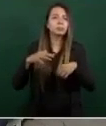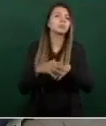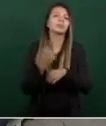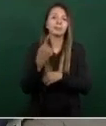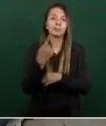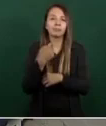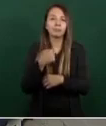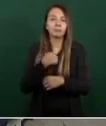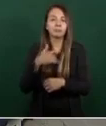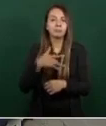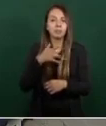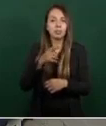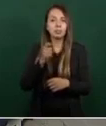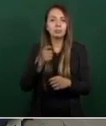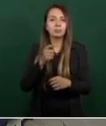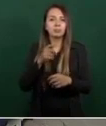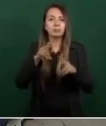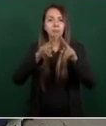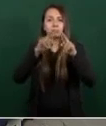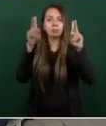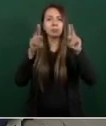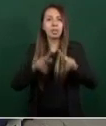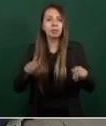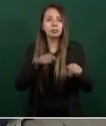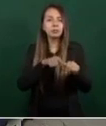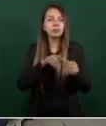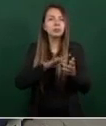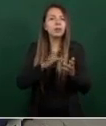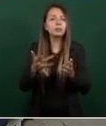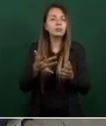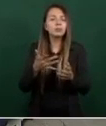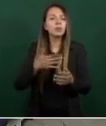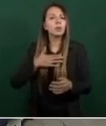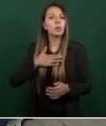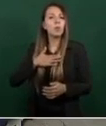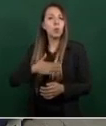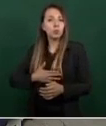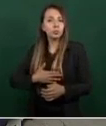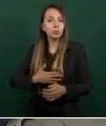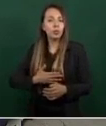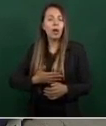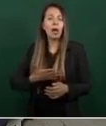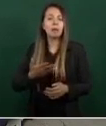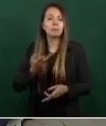Una sociedad mejor depende de